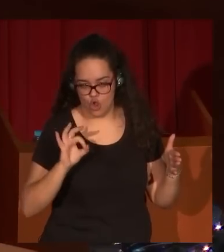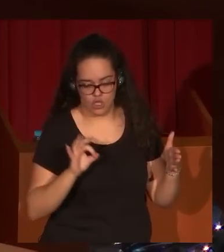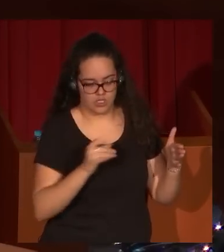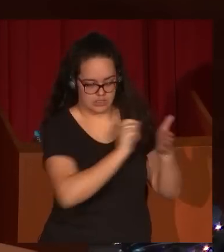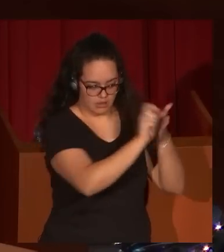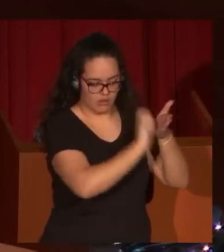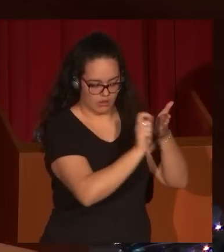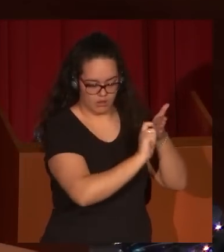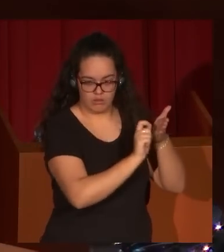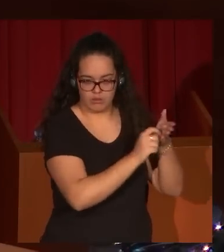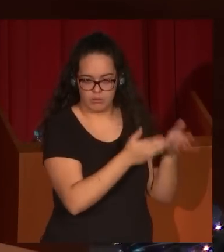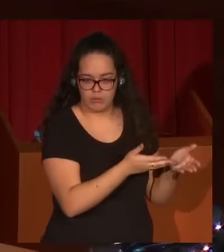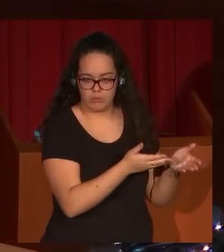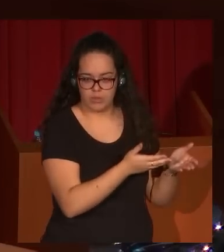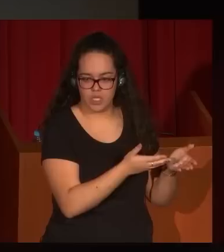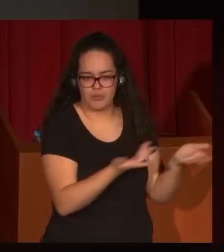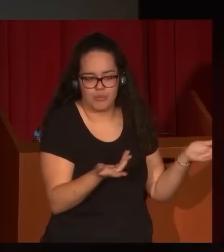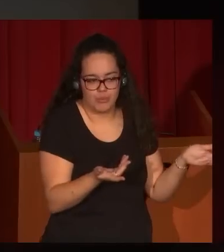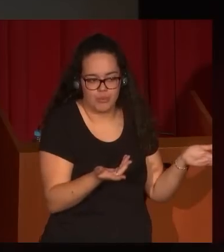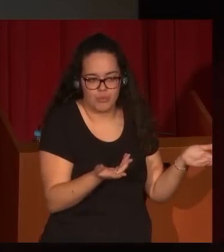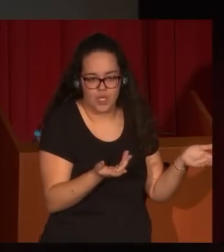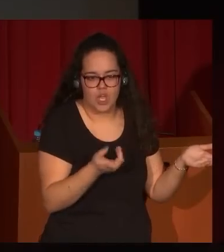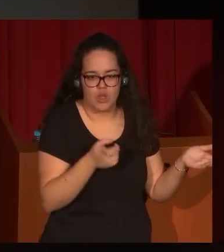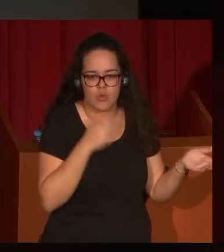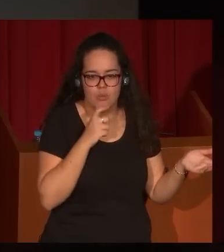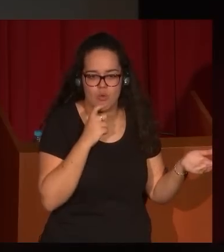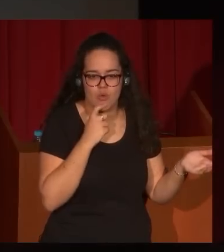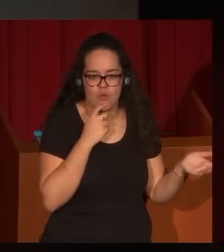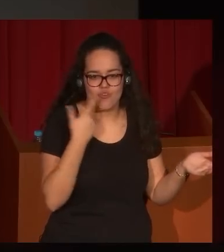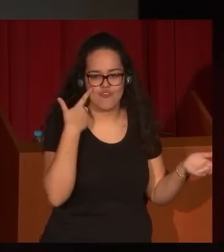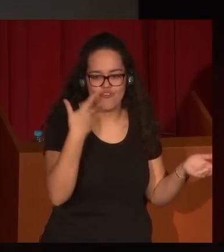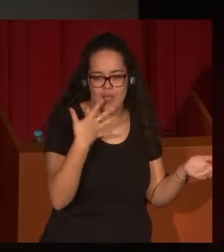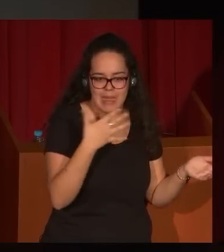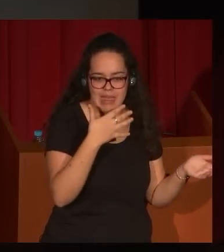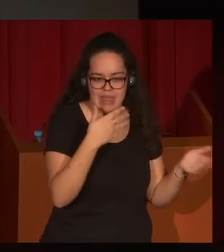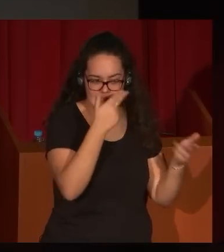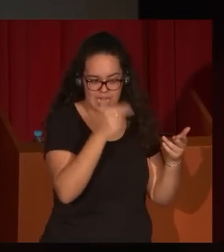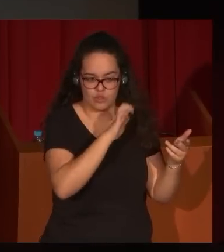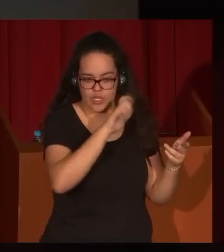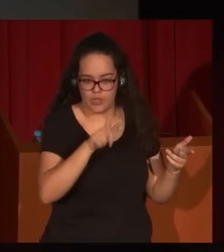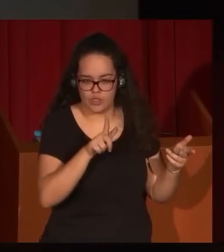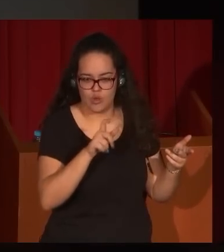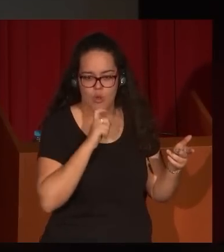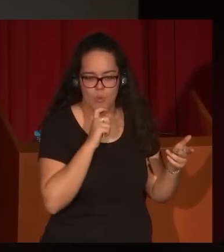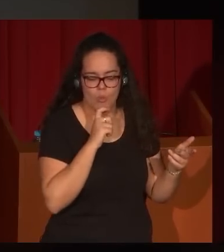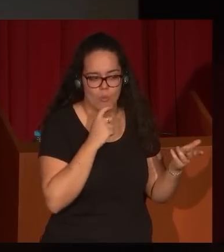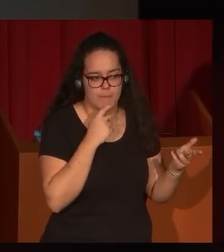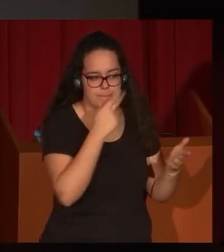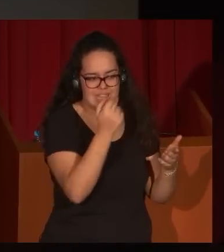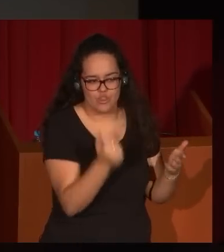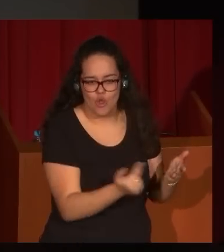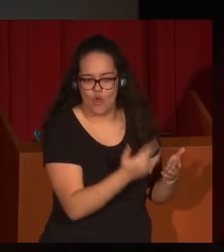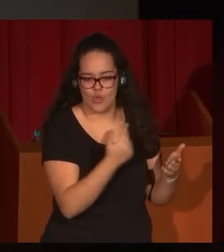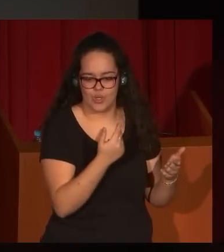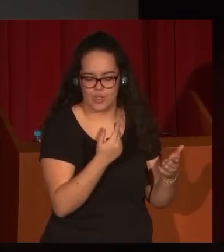¿A qué se debe? ¿Dónde empieza a aflorar la fama de Eugenio Lucas? Como pintor y en el mundo de los